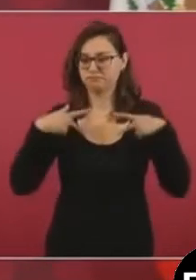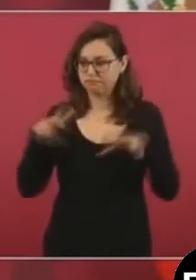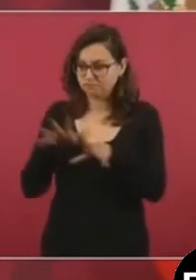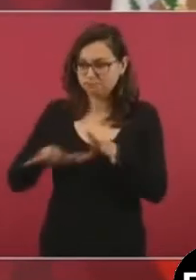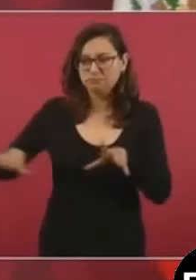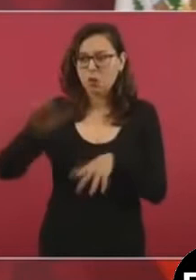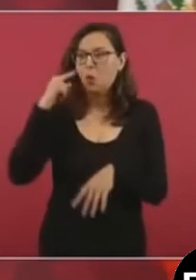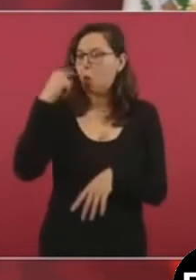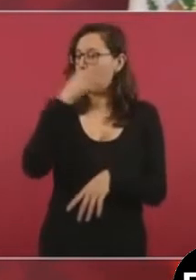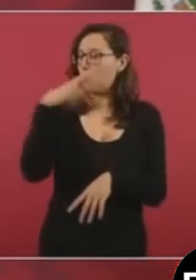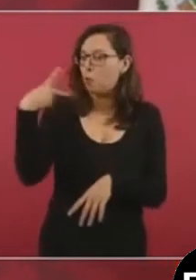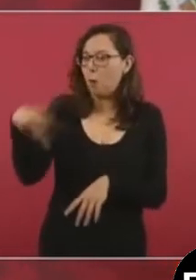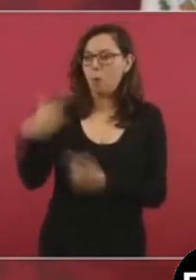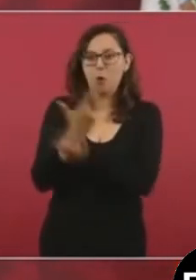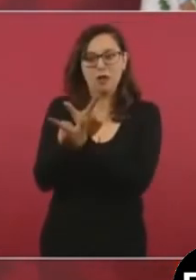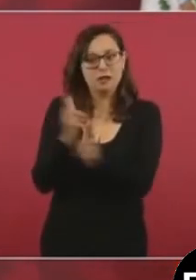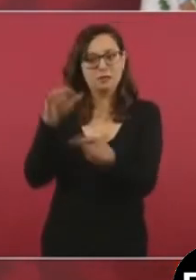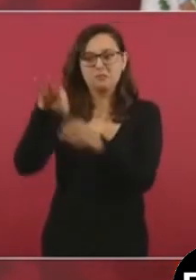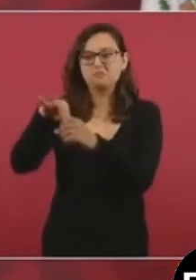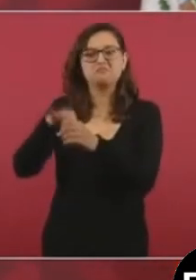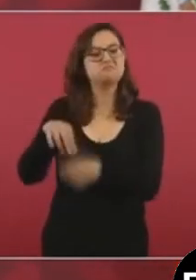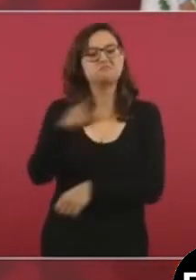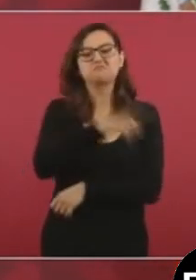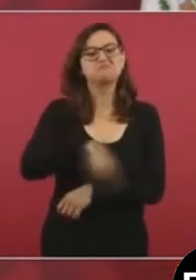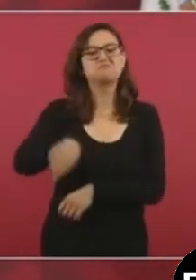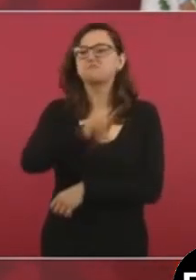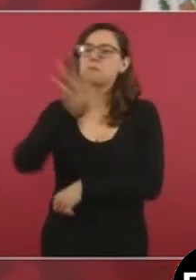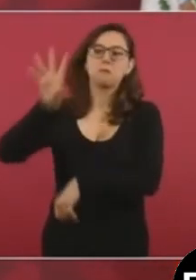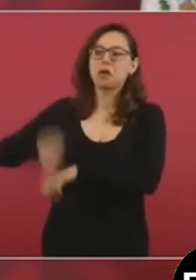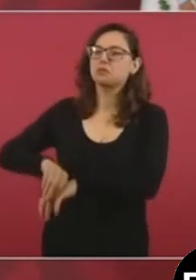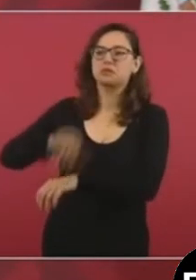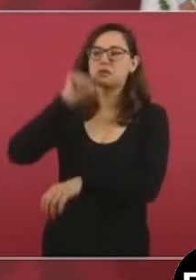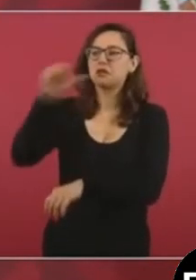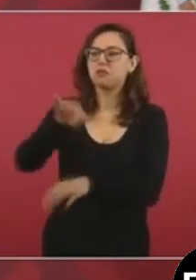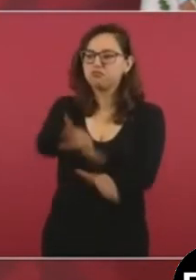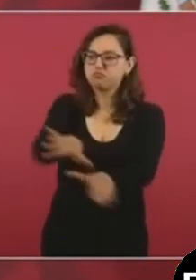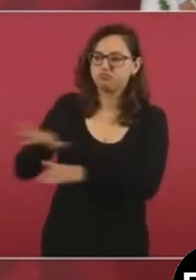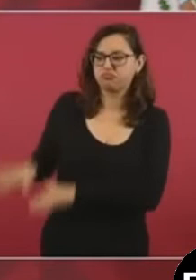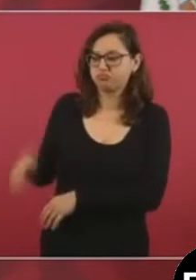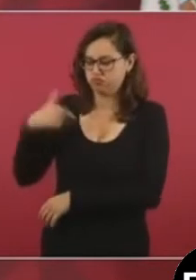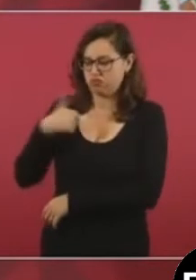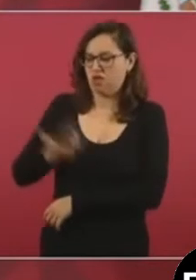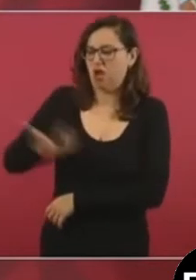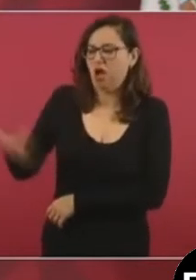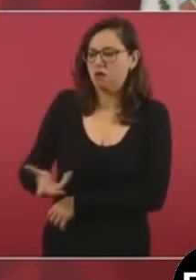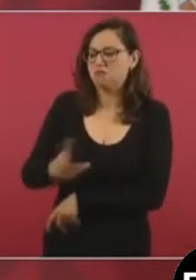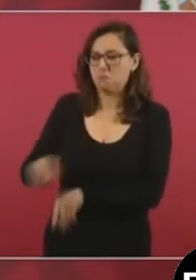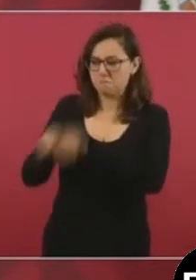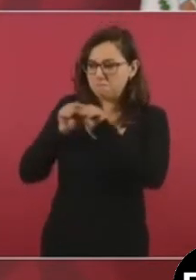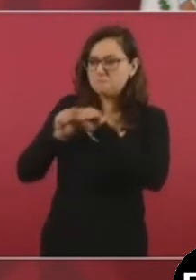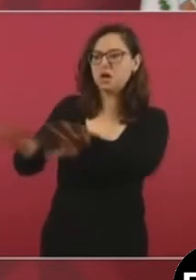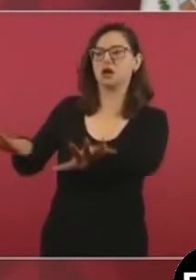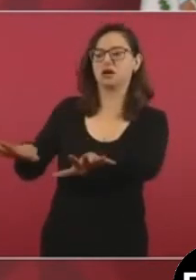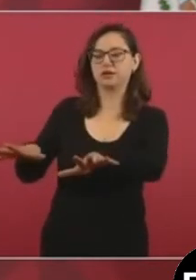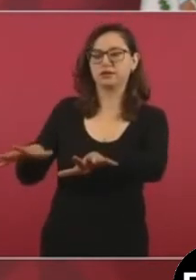libre de los ciudadanos, el derecho del ciudadano